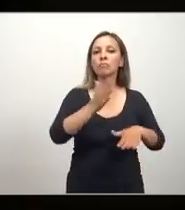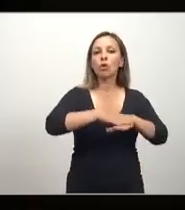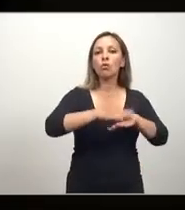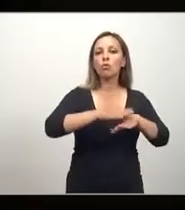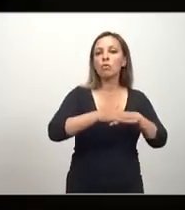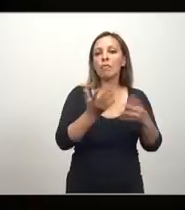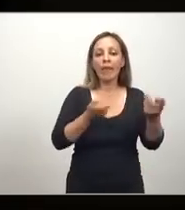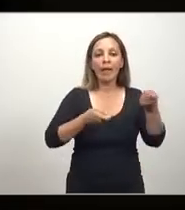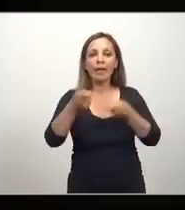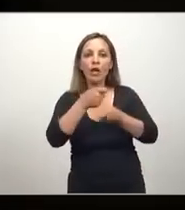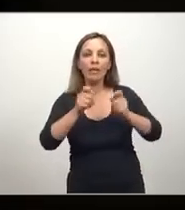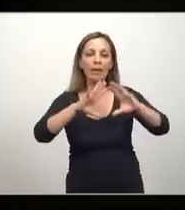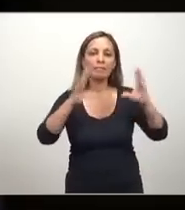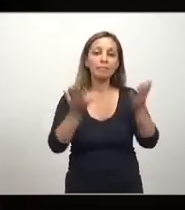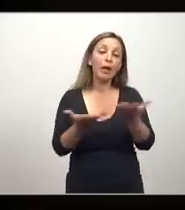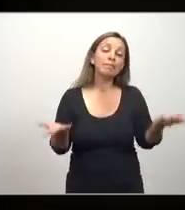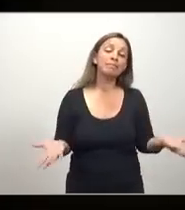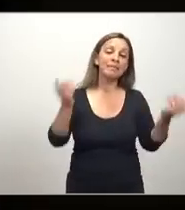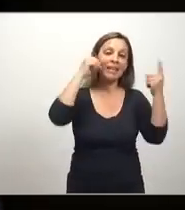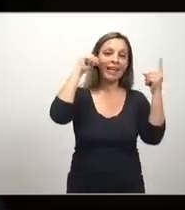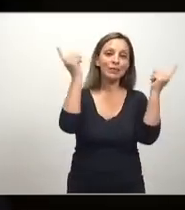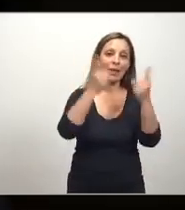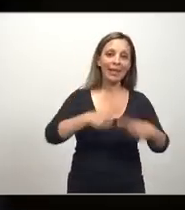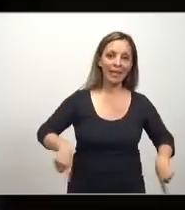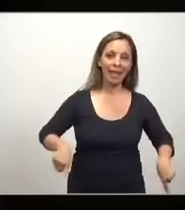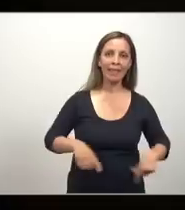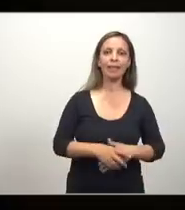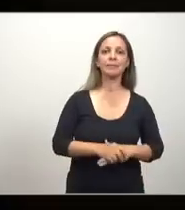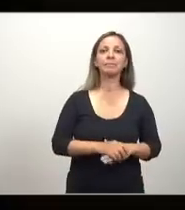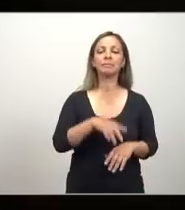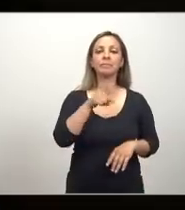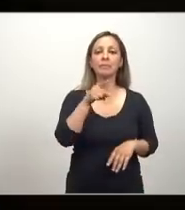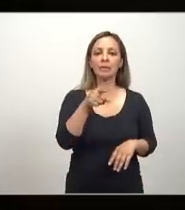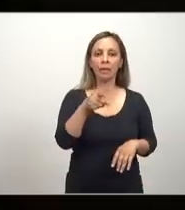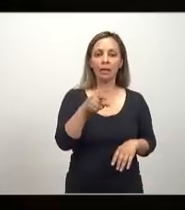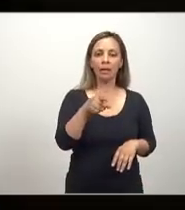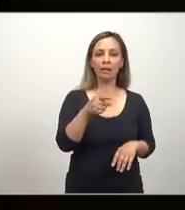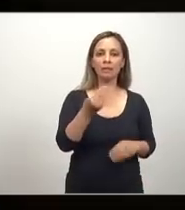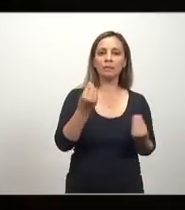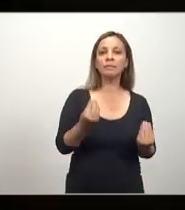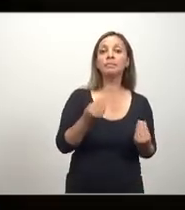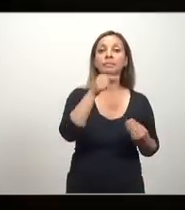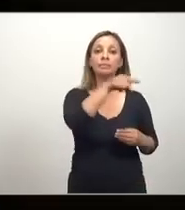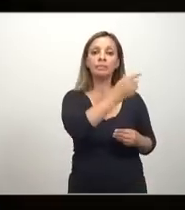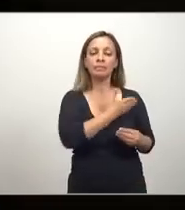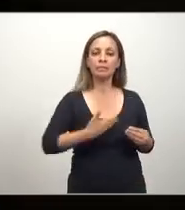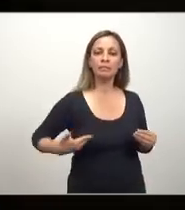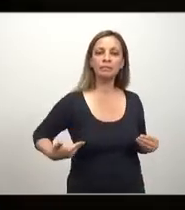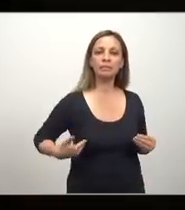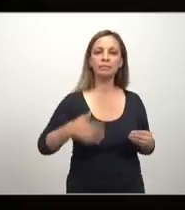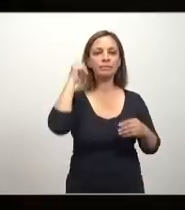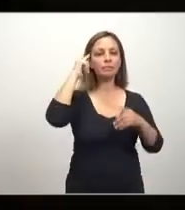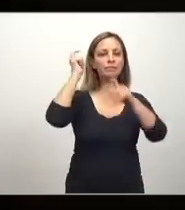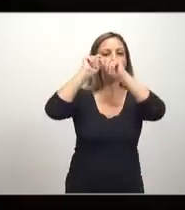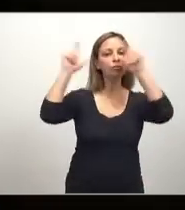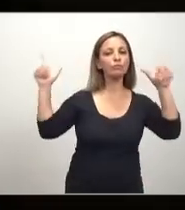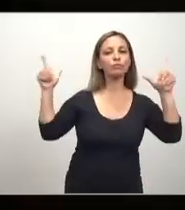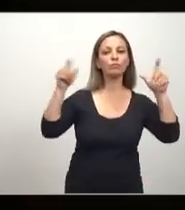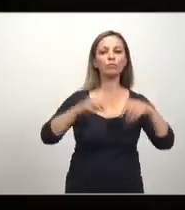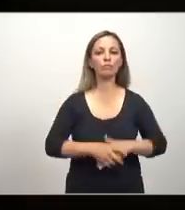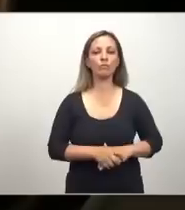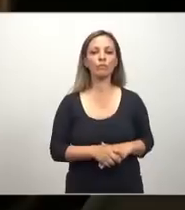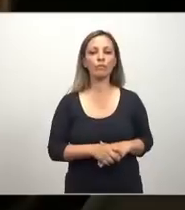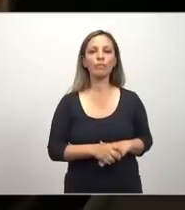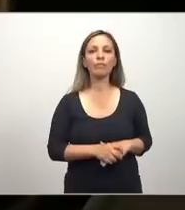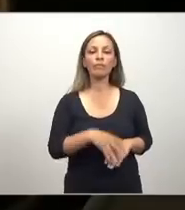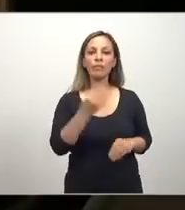pero se da mucha coincidencia, muy comúnmente se da esa coincidencia, que además ser gobiernos que aplican una ideología absolutamente extraña a